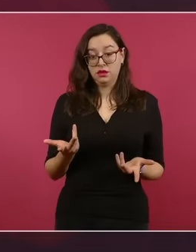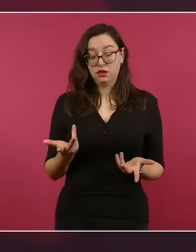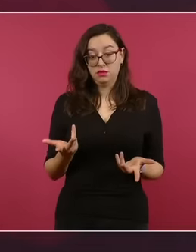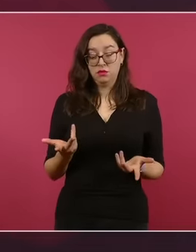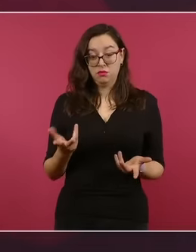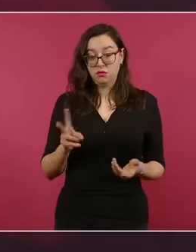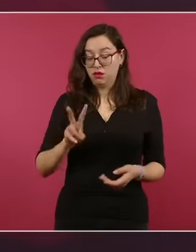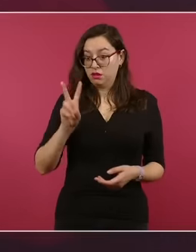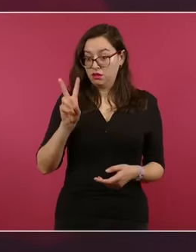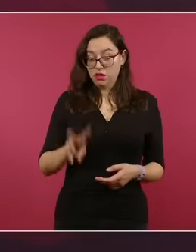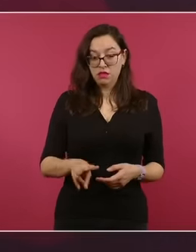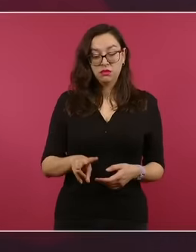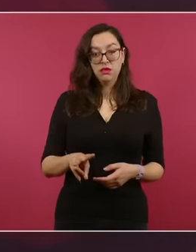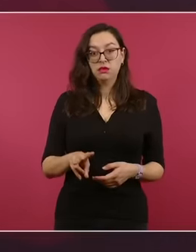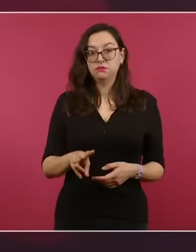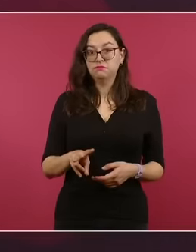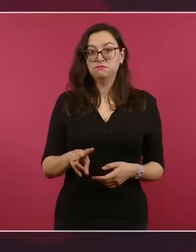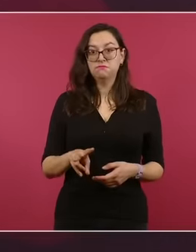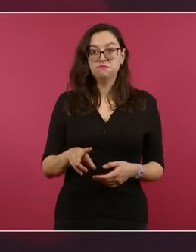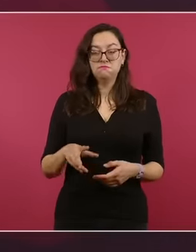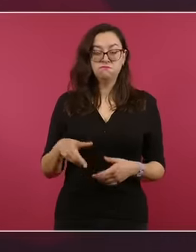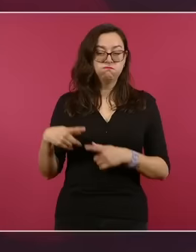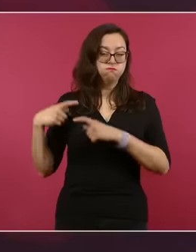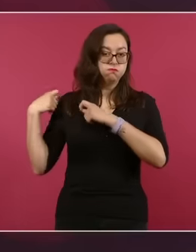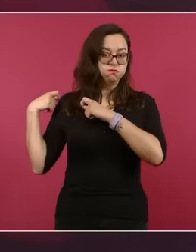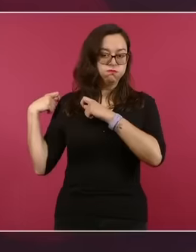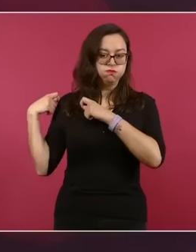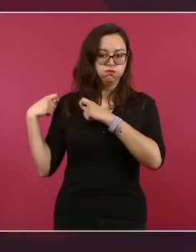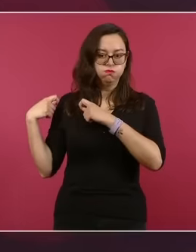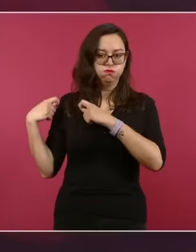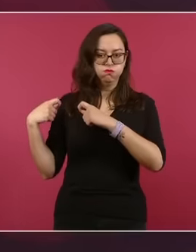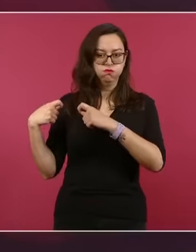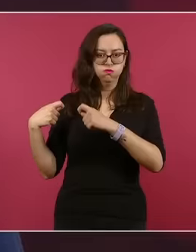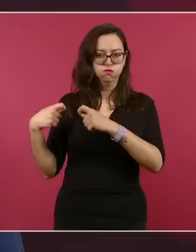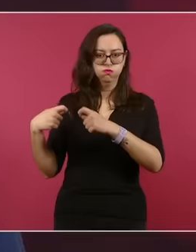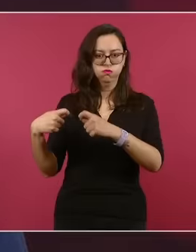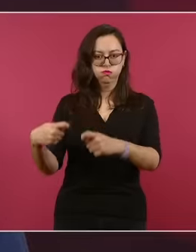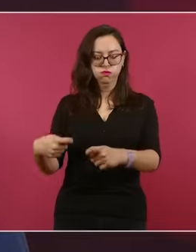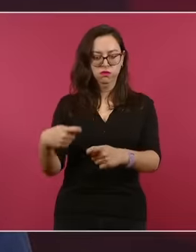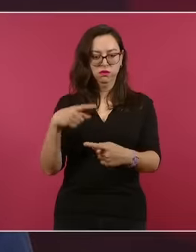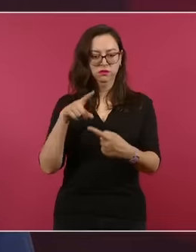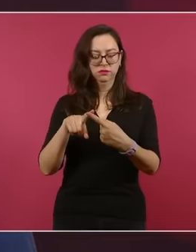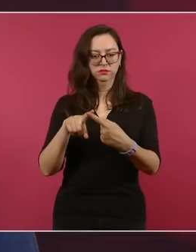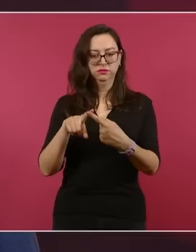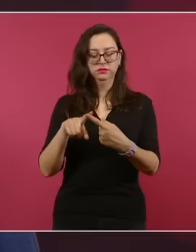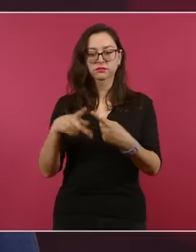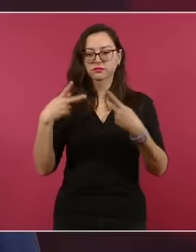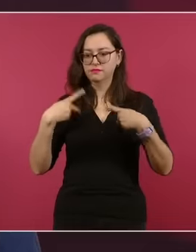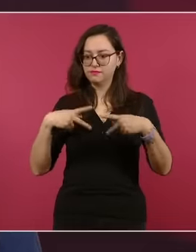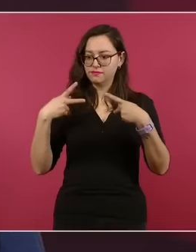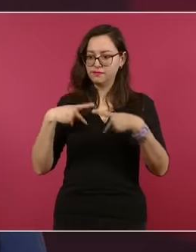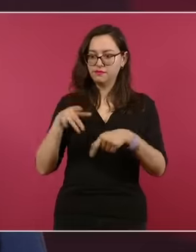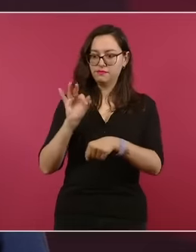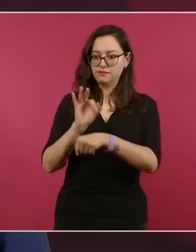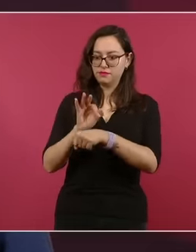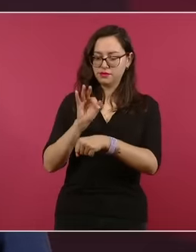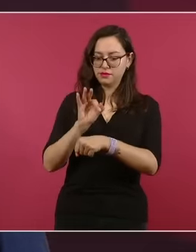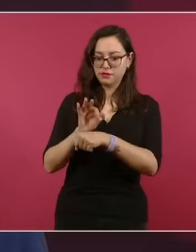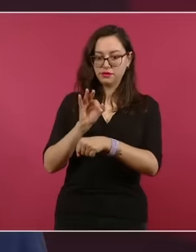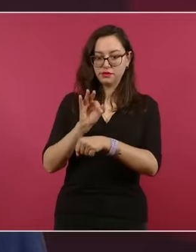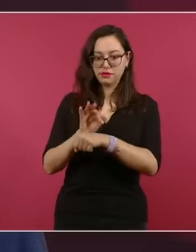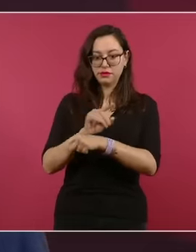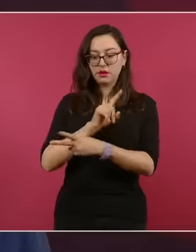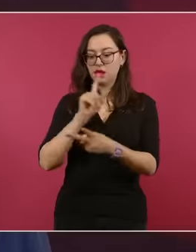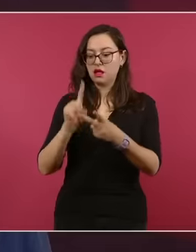tradición en cuanto a la protección a perseguidos,